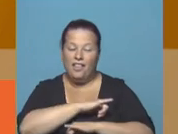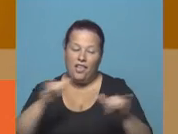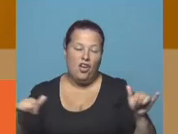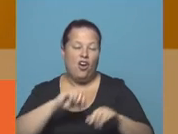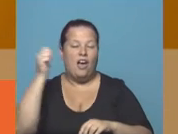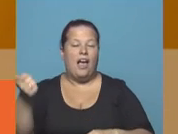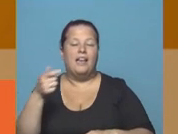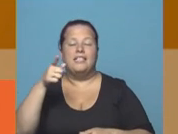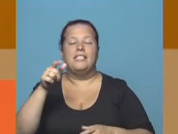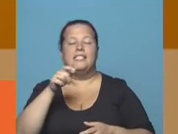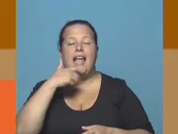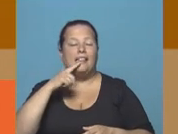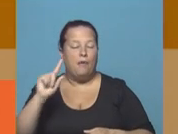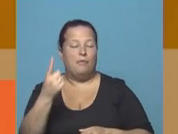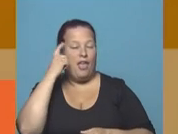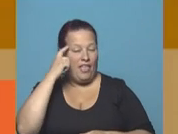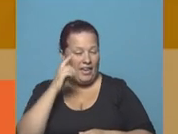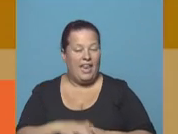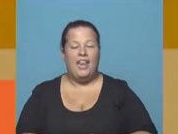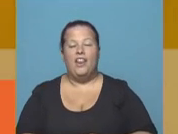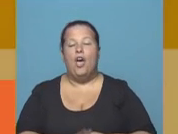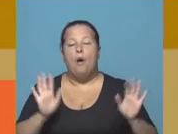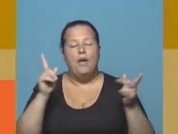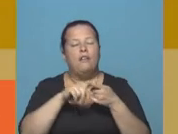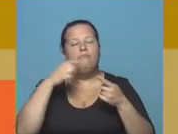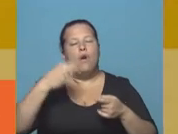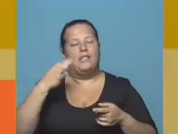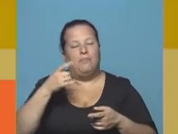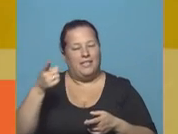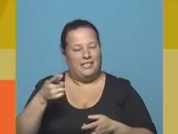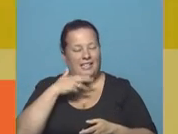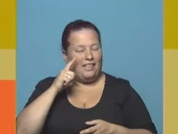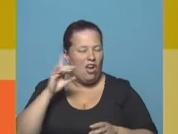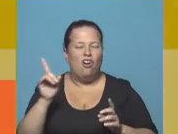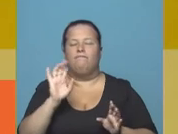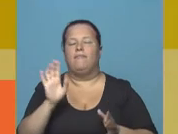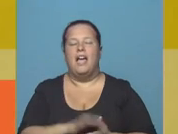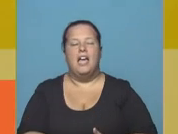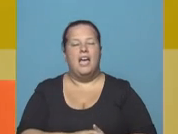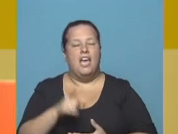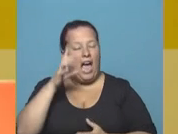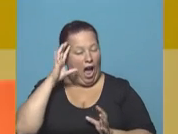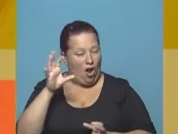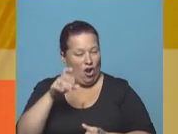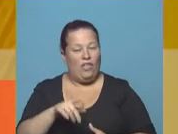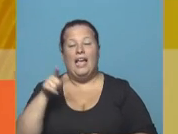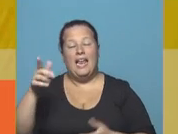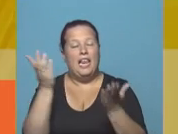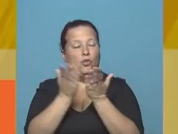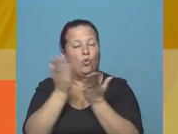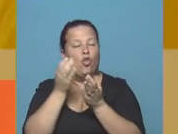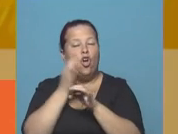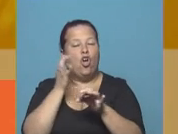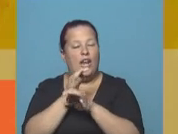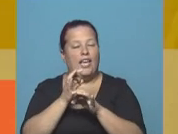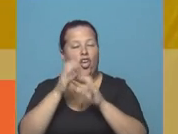el triunfo allá en Santiago el 1 de enero. Claro. Tiene una relación muy especial con Santiago, no te olvides que él estudió en el Colegio